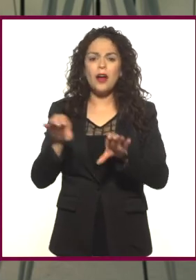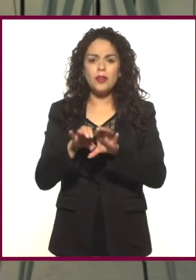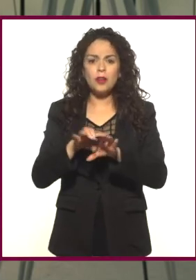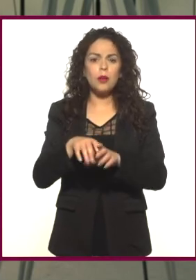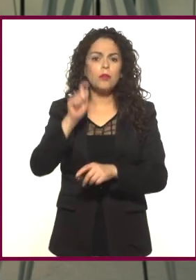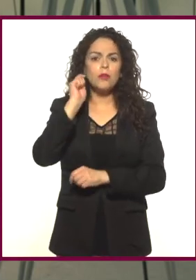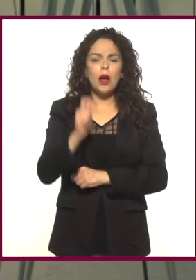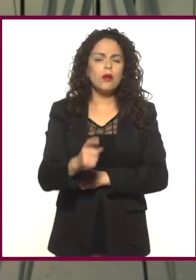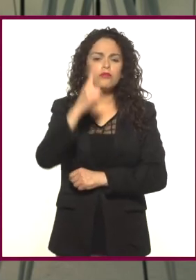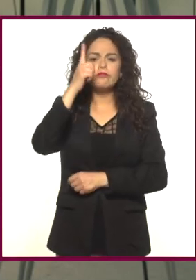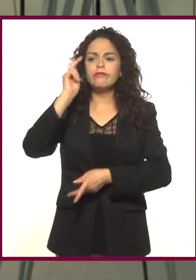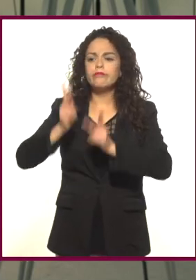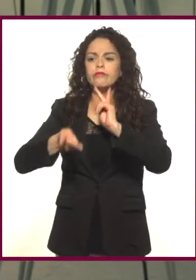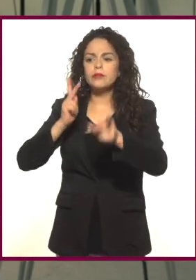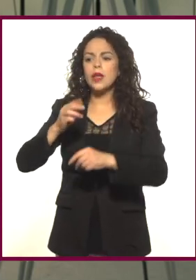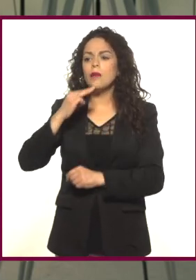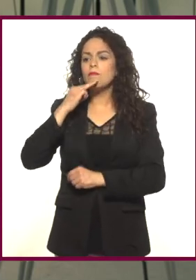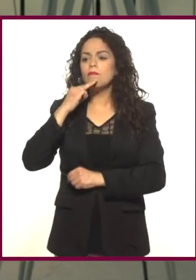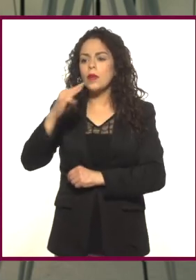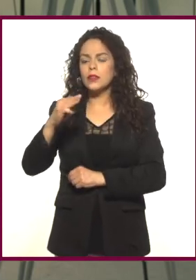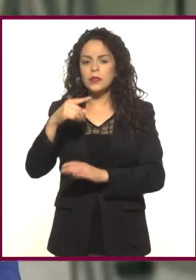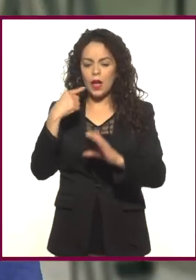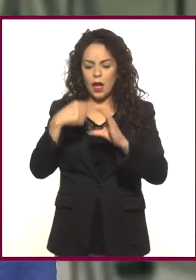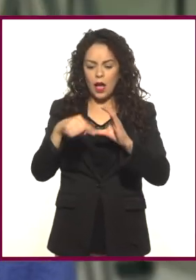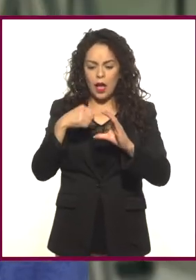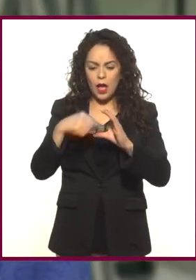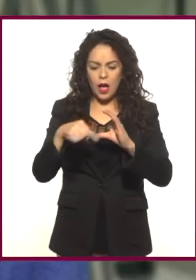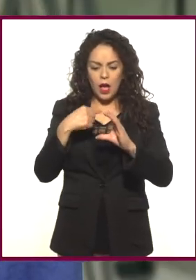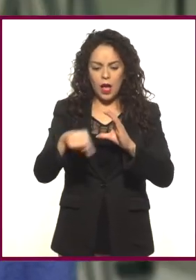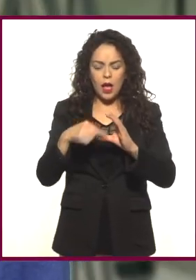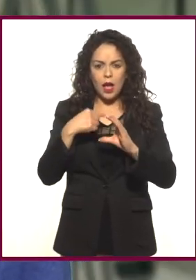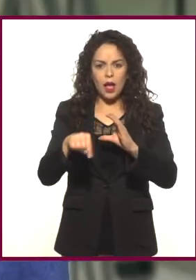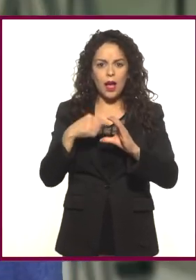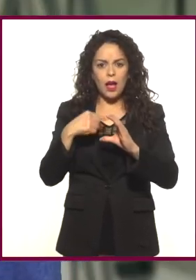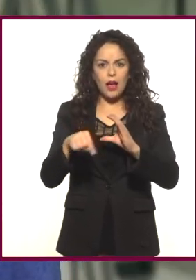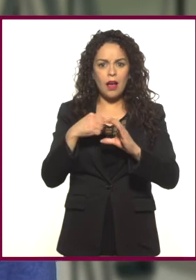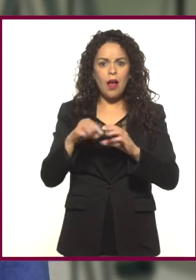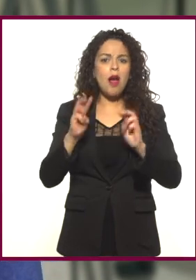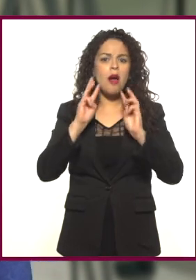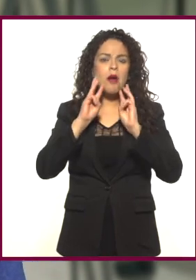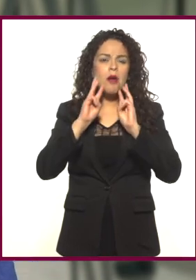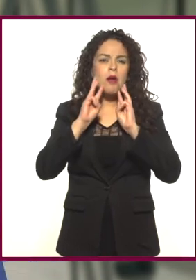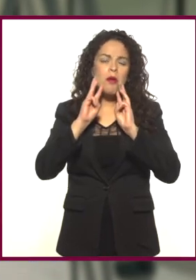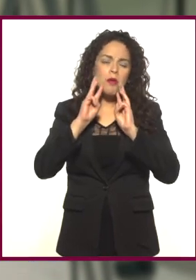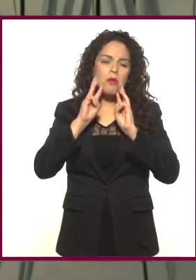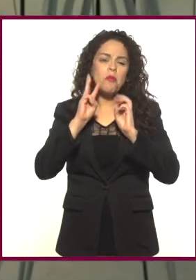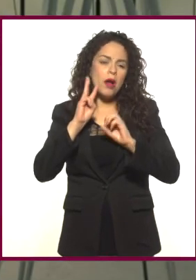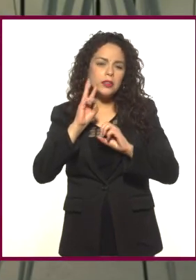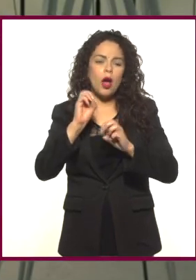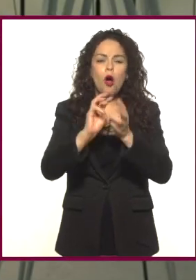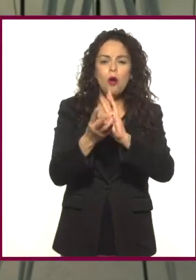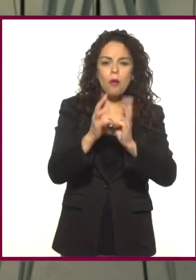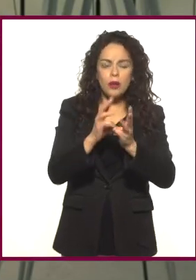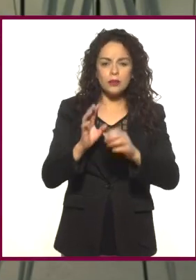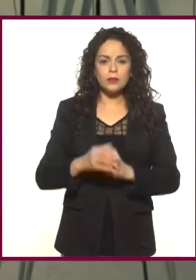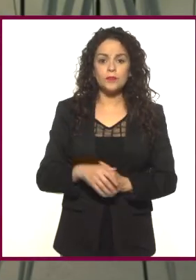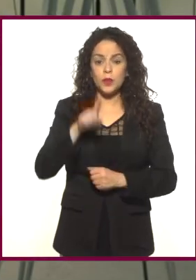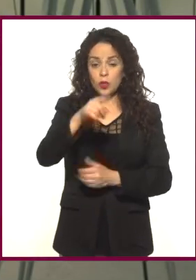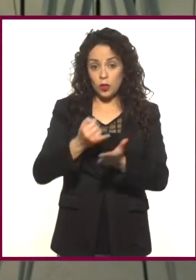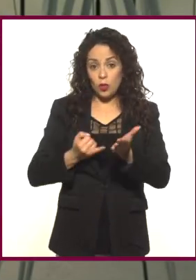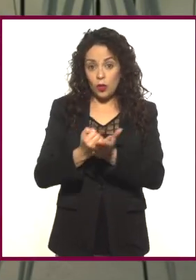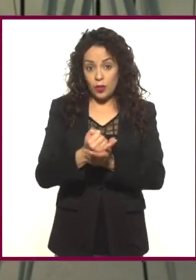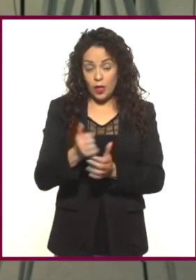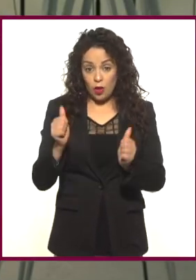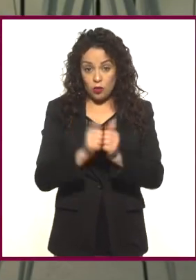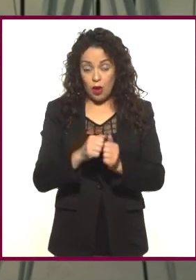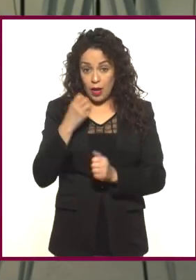grabándolo como una conversación de mensajes de texto. ¡Ay, buenísimo! ¡Me encanta! Si decides hacerlo como una conversación en